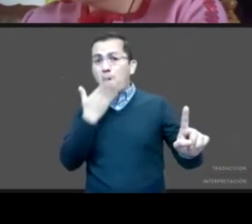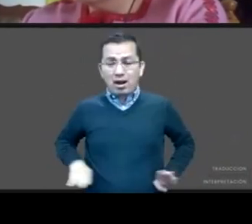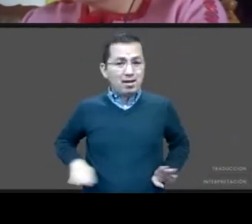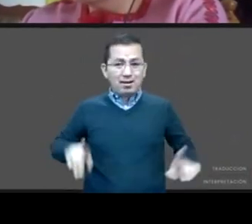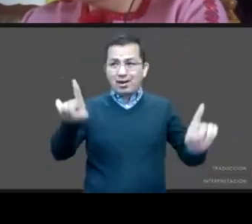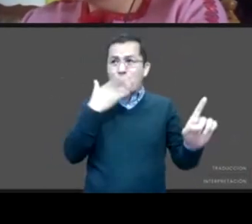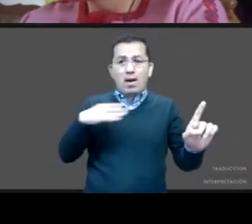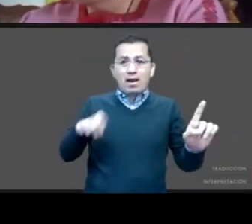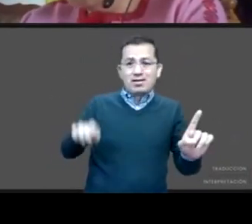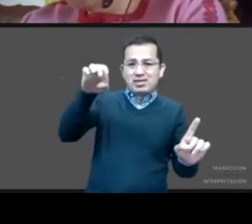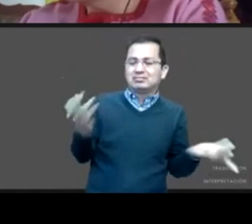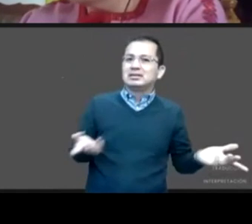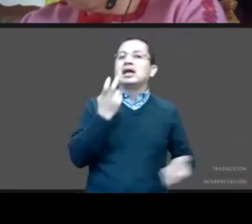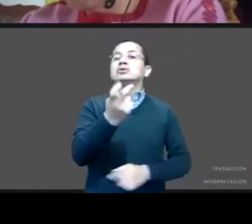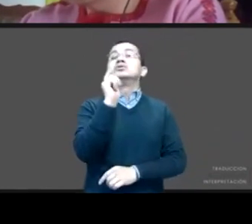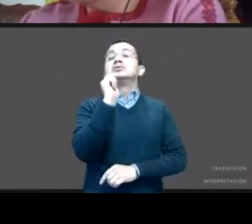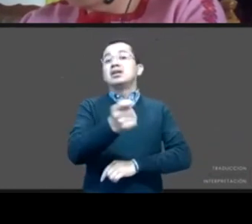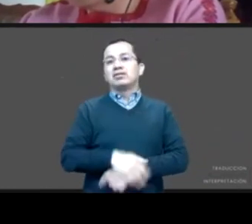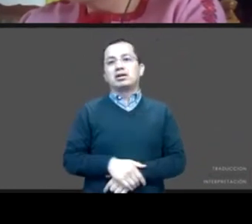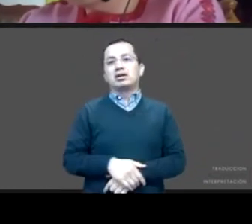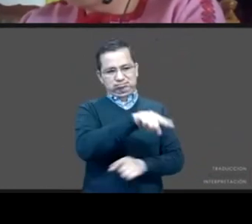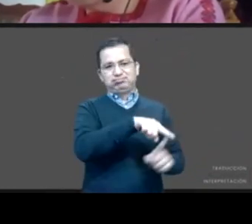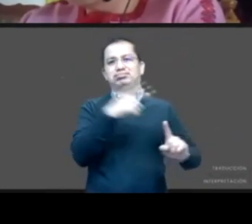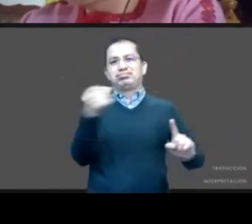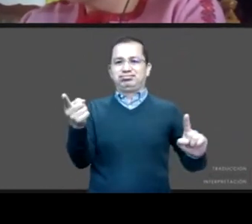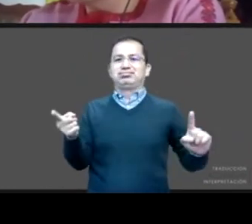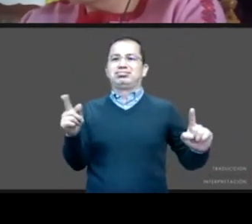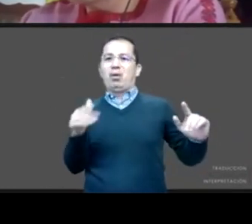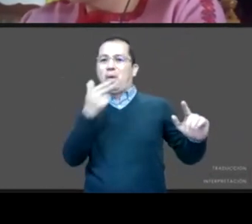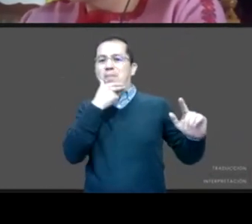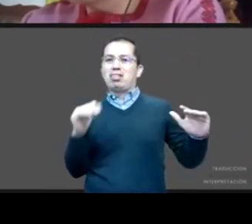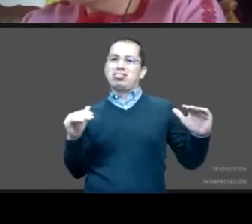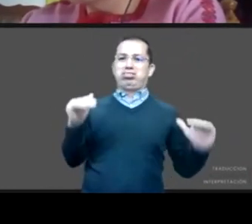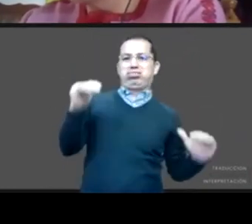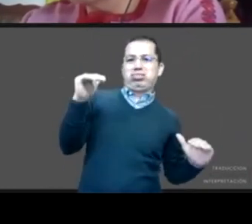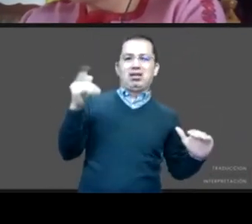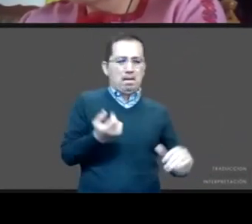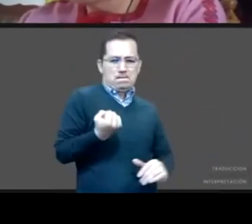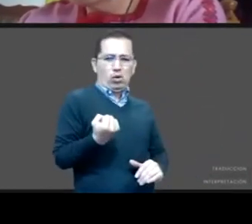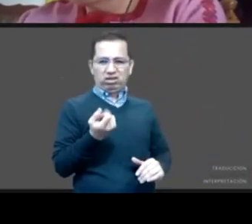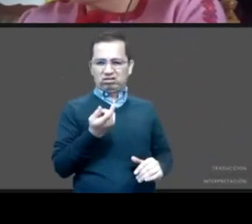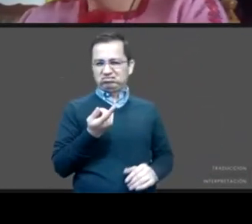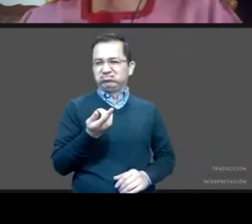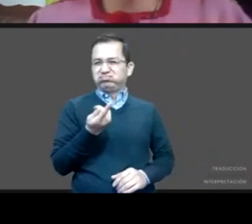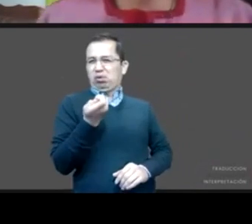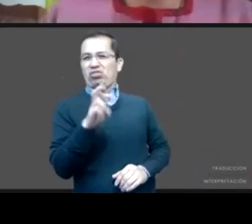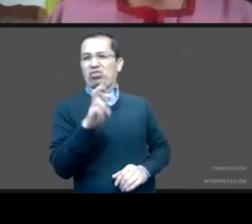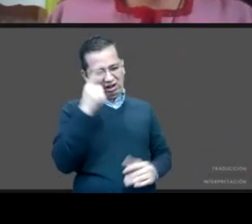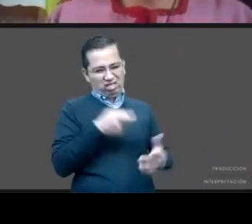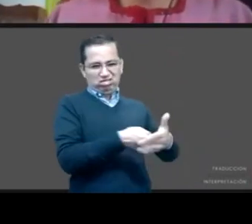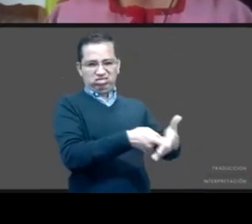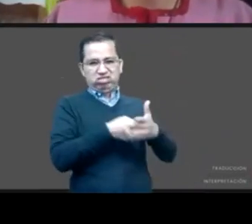esto demuestra relaciones de poder desproporcionadas entre las niñas que están teniendo embarazos y los